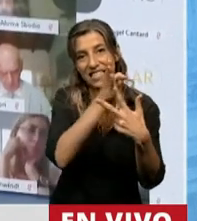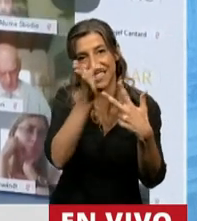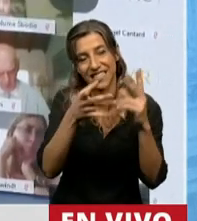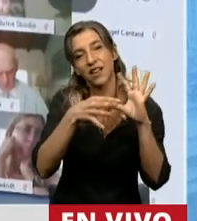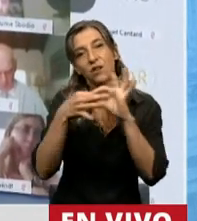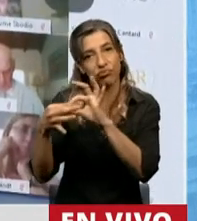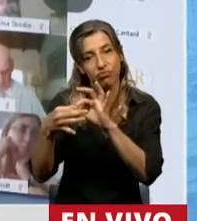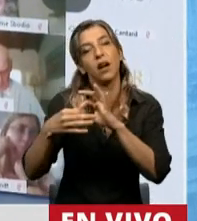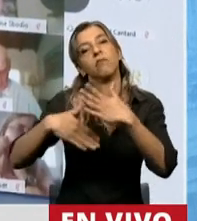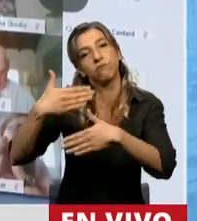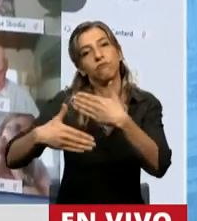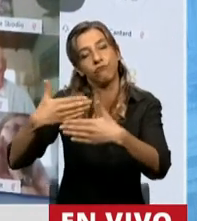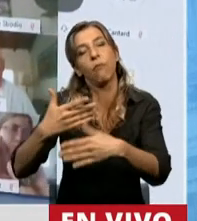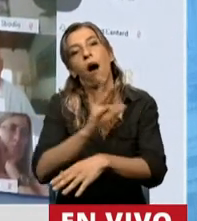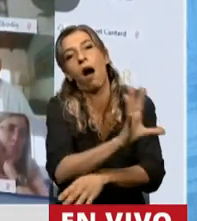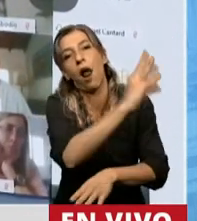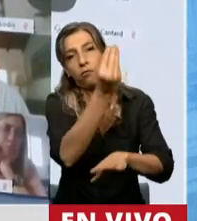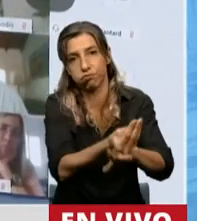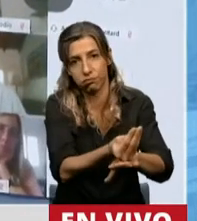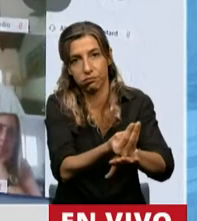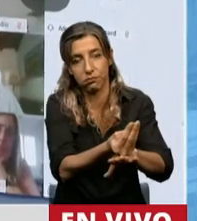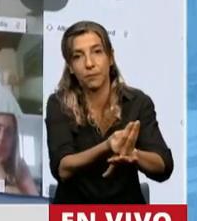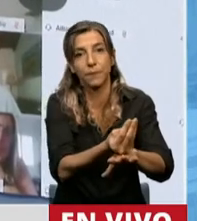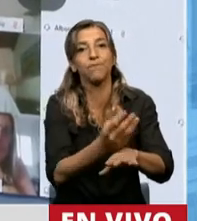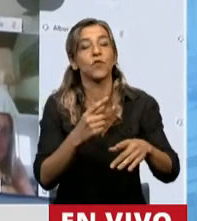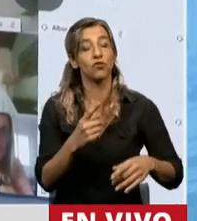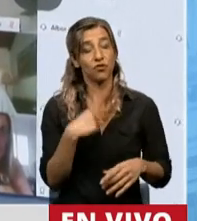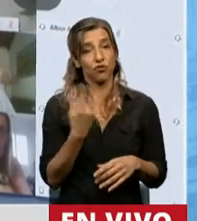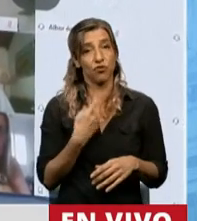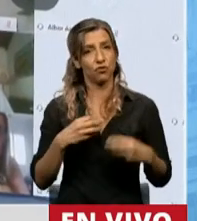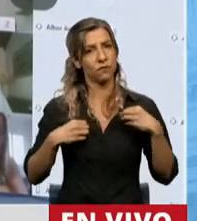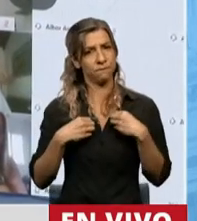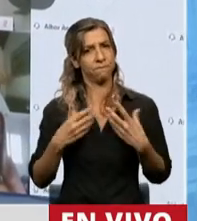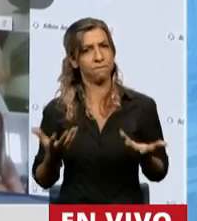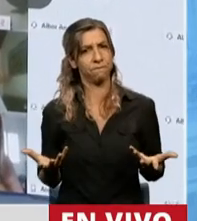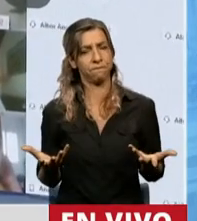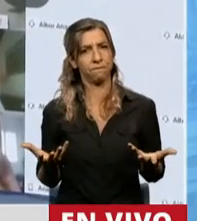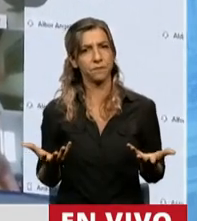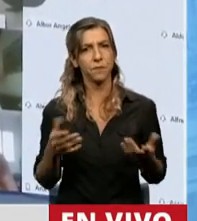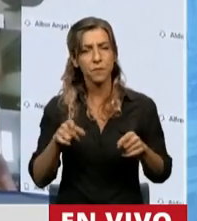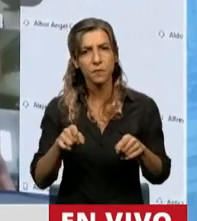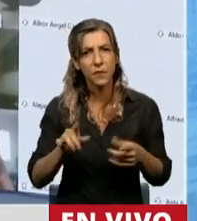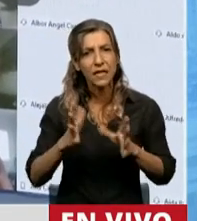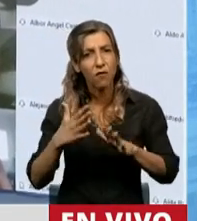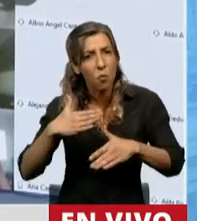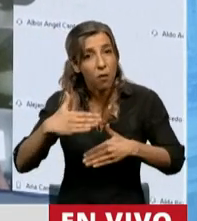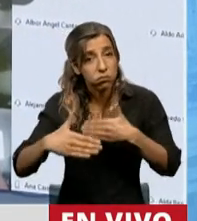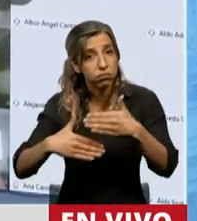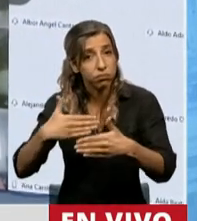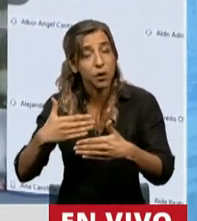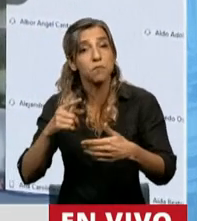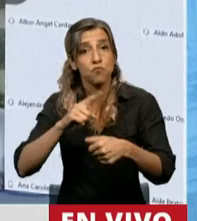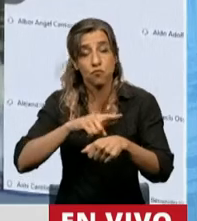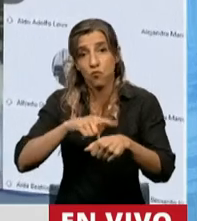gravoso y por eso nos agravia a nosotros el hecho de que en esos pasos, el paso donde